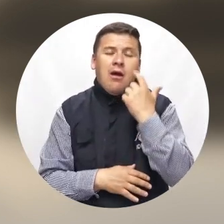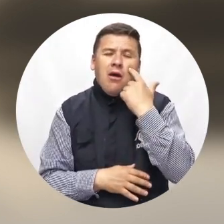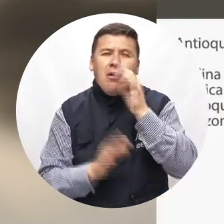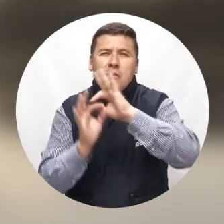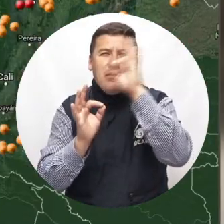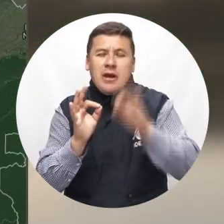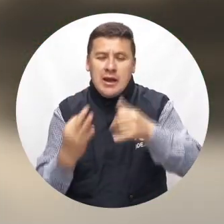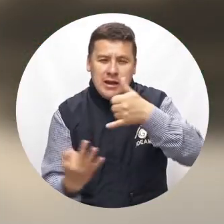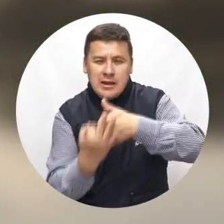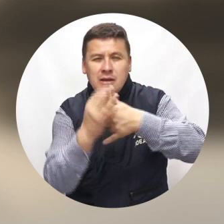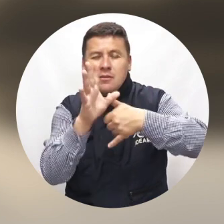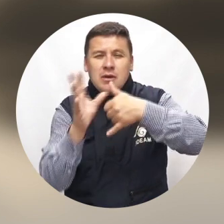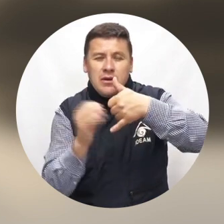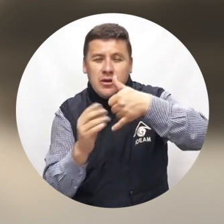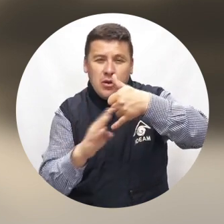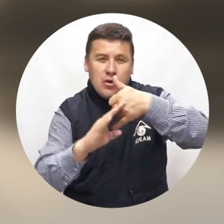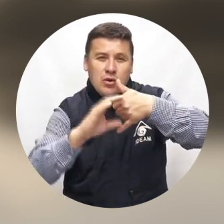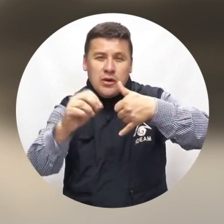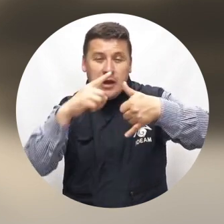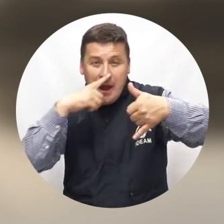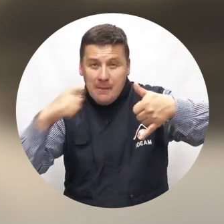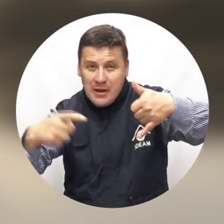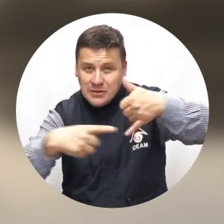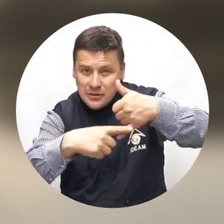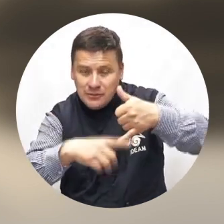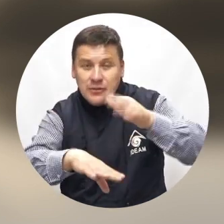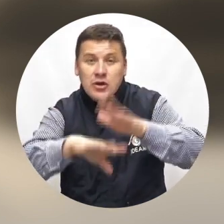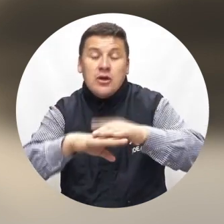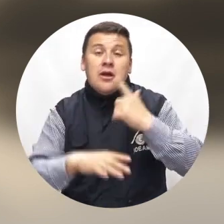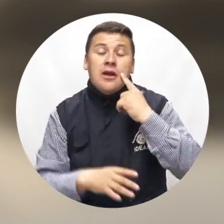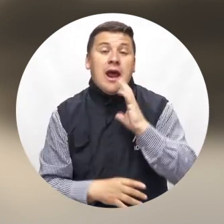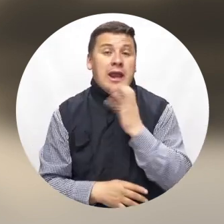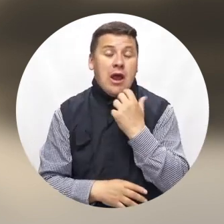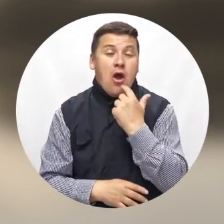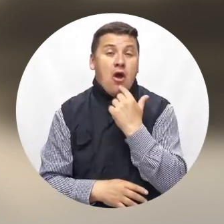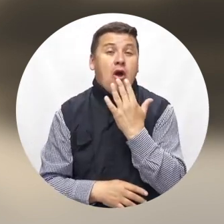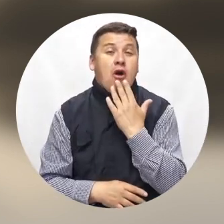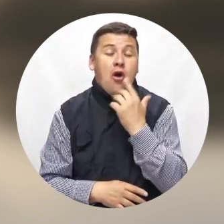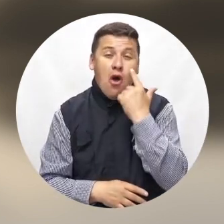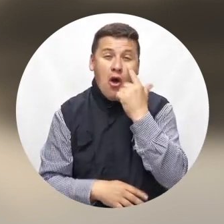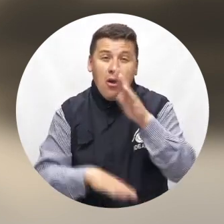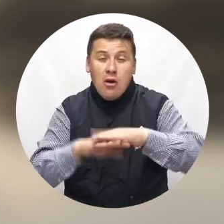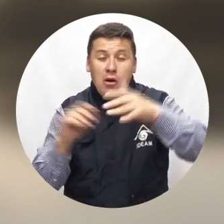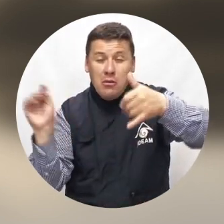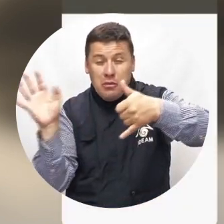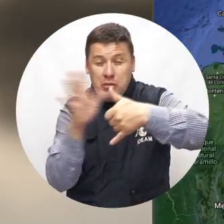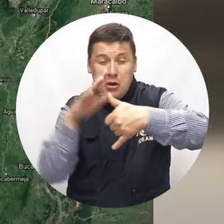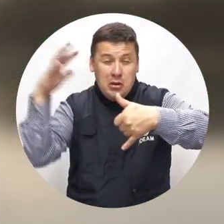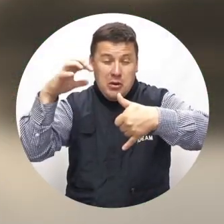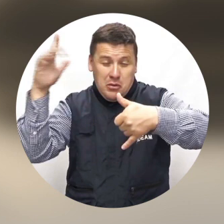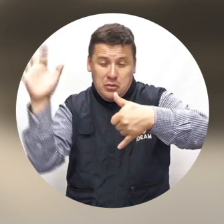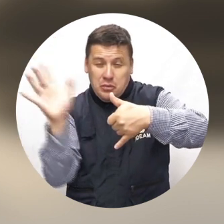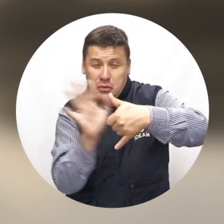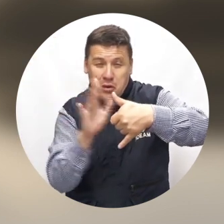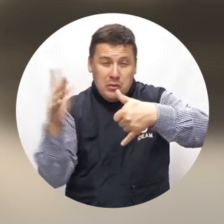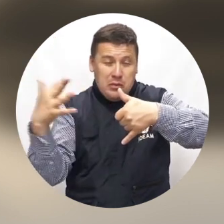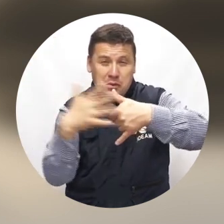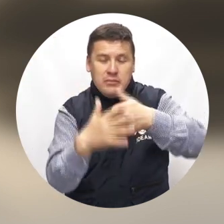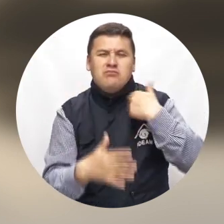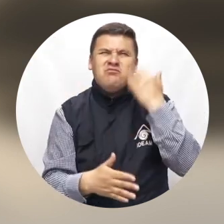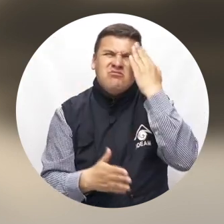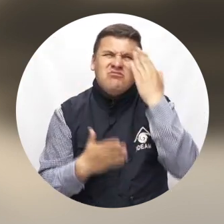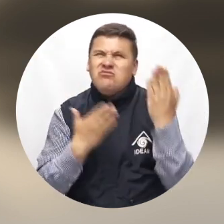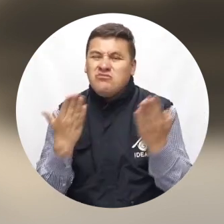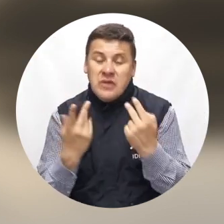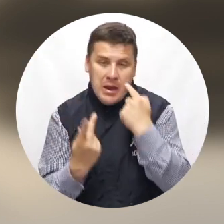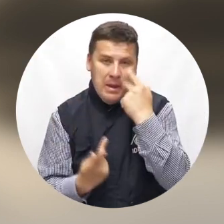Alerta roja por deslizamientos en Antioquia. Alerta naranja en las regiones Andina, Pacífica, Orinoquía y Amazonía. Alerta